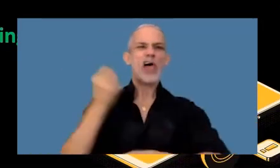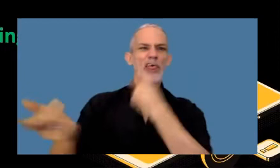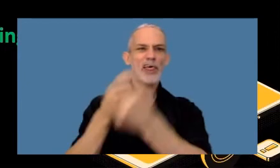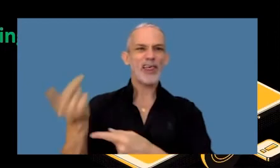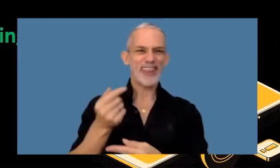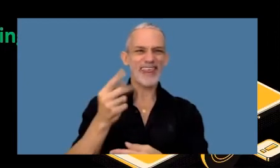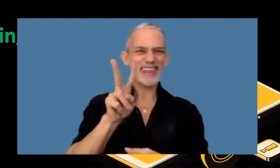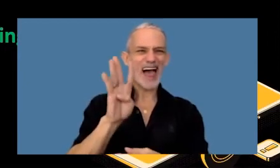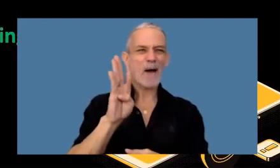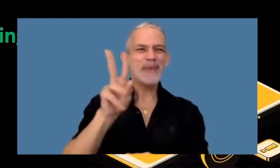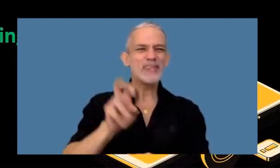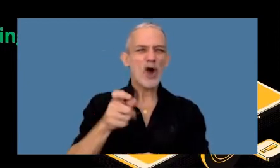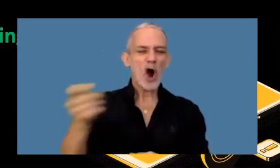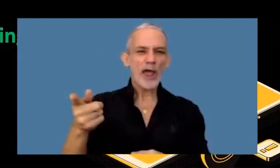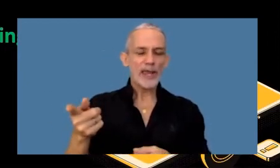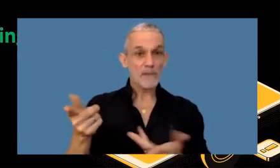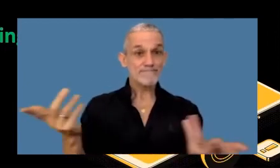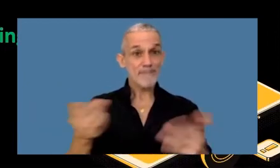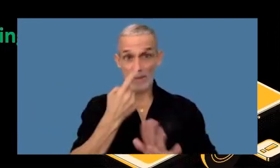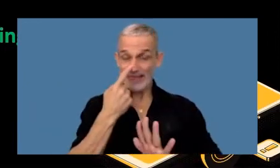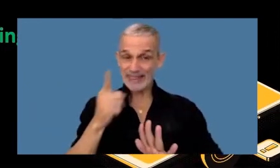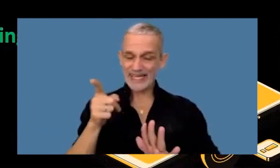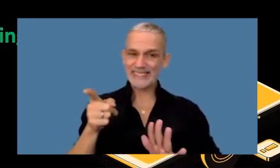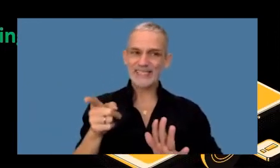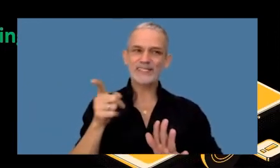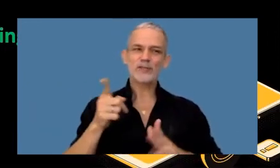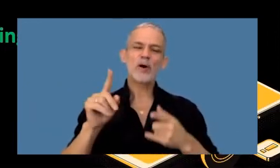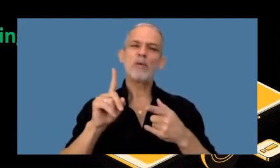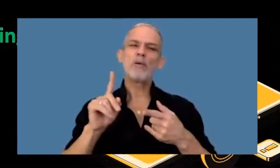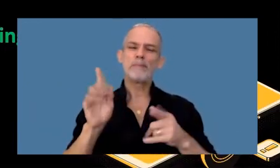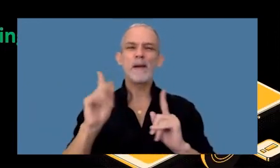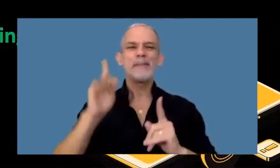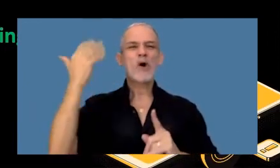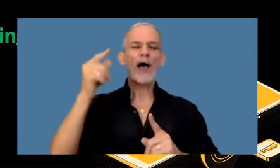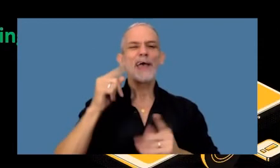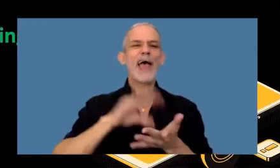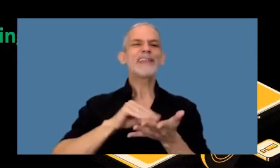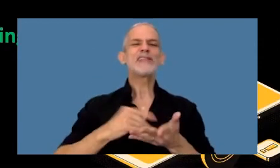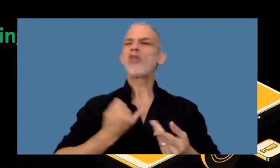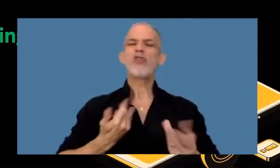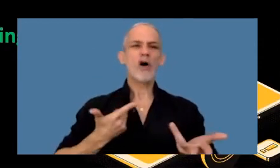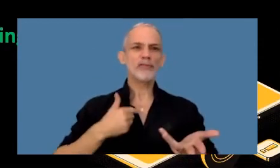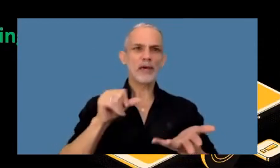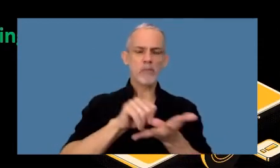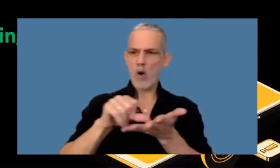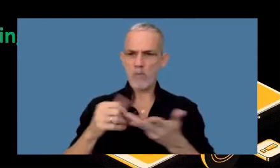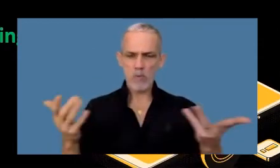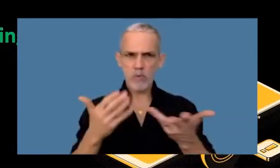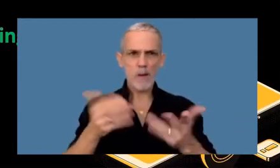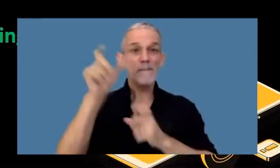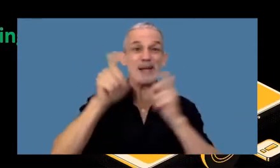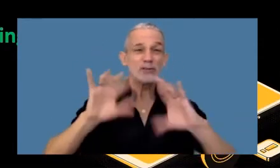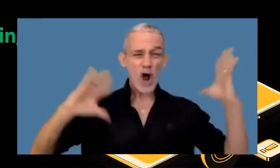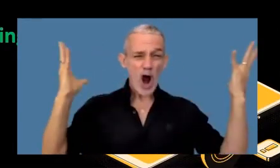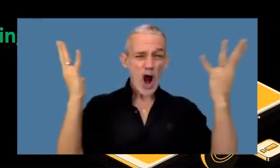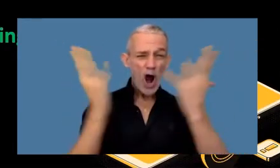la parte más interesante esto tiene que ver con lo que Belén decía de la territorialidad usuarios de todo